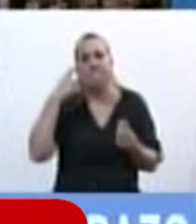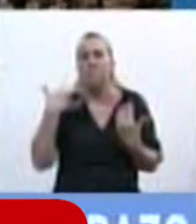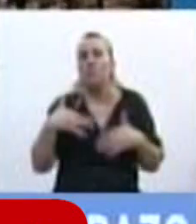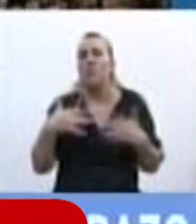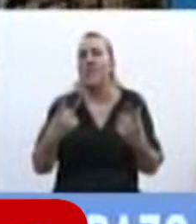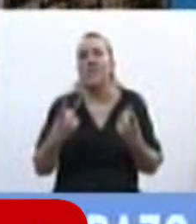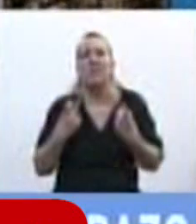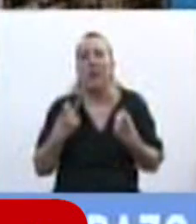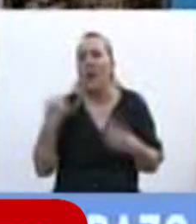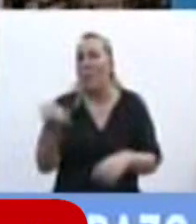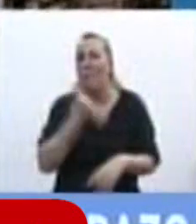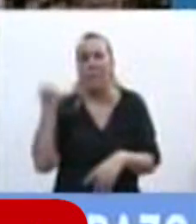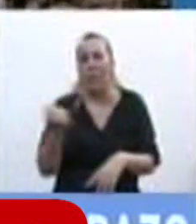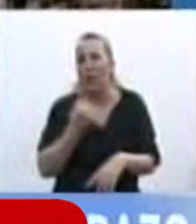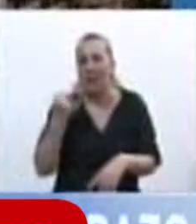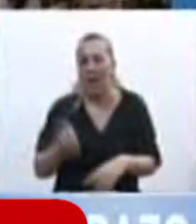imprescindible